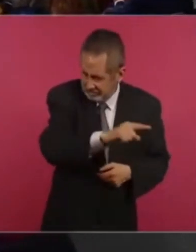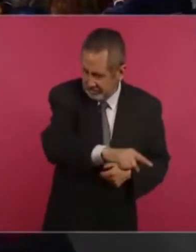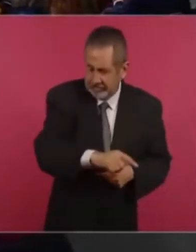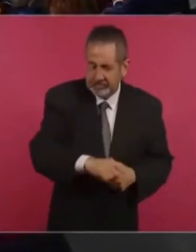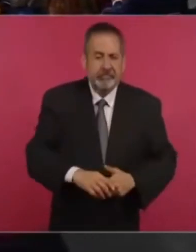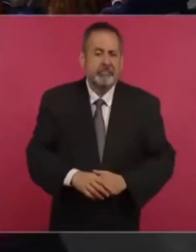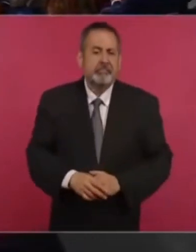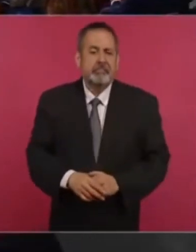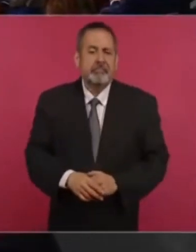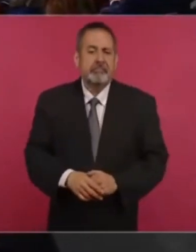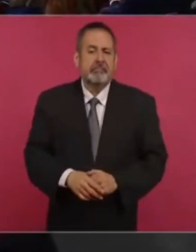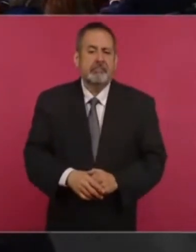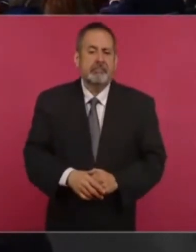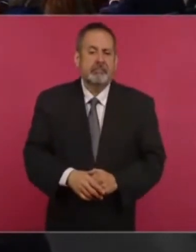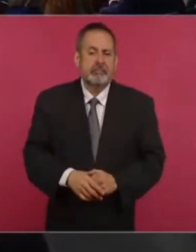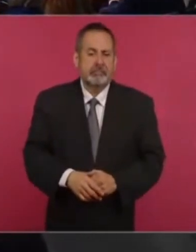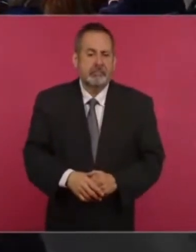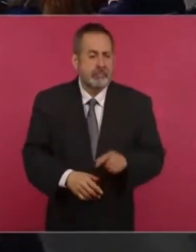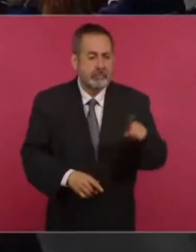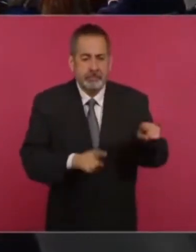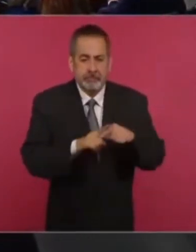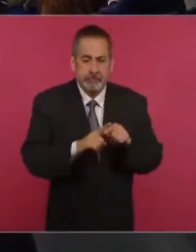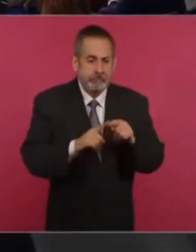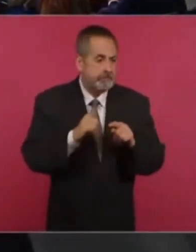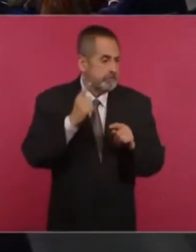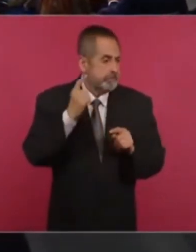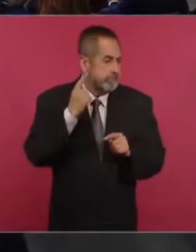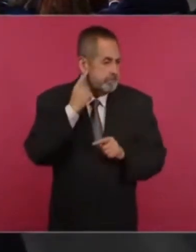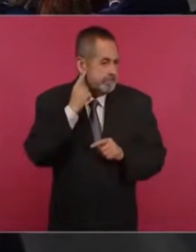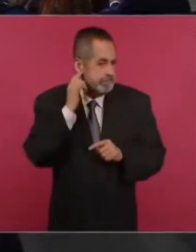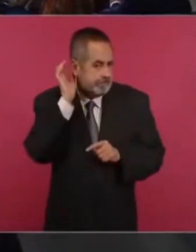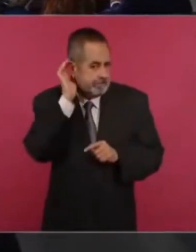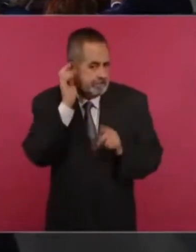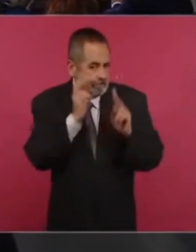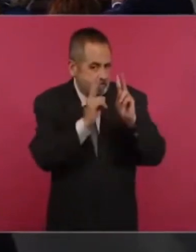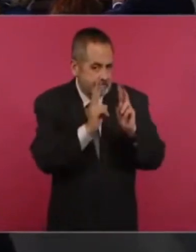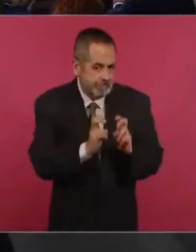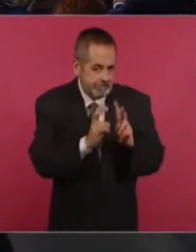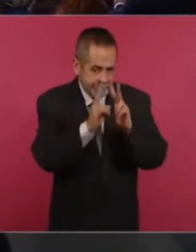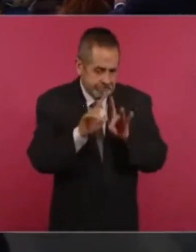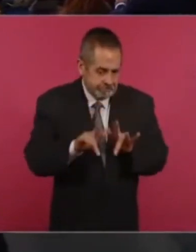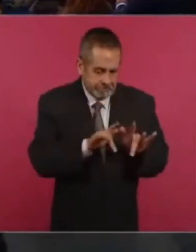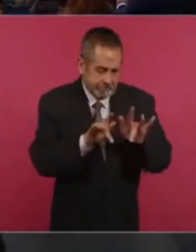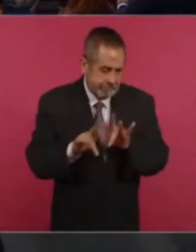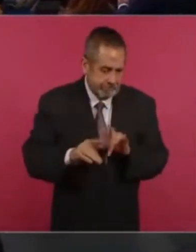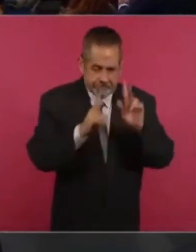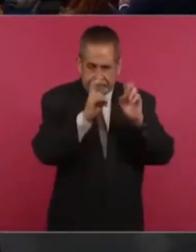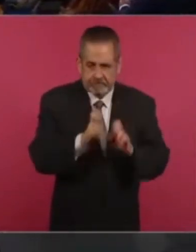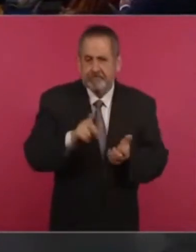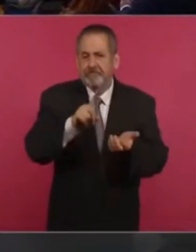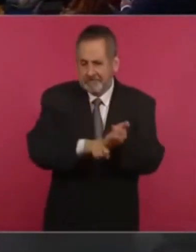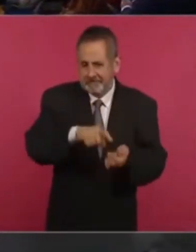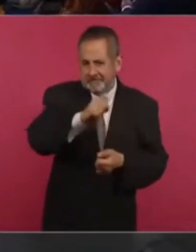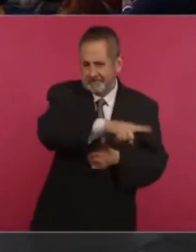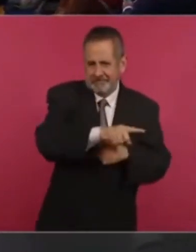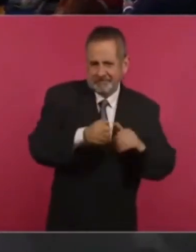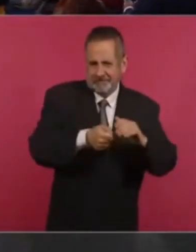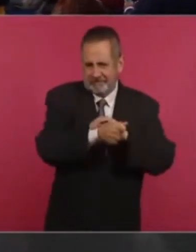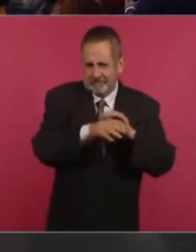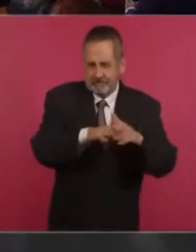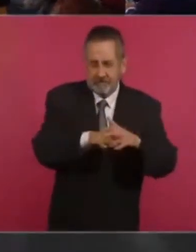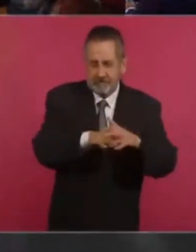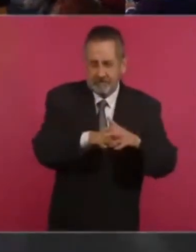Que fue la que grabó a delincuentes. Yo